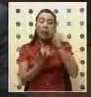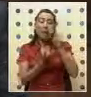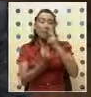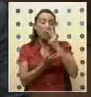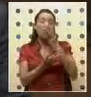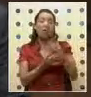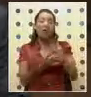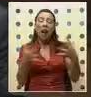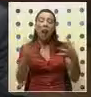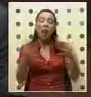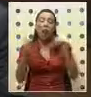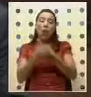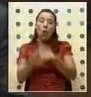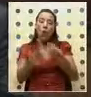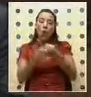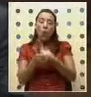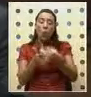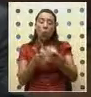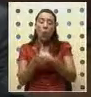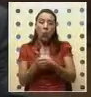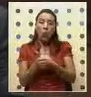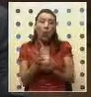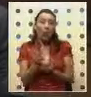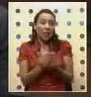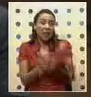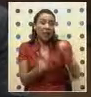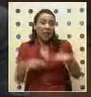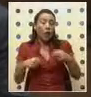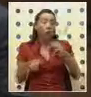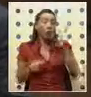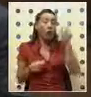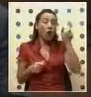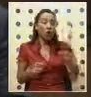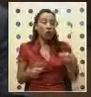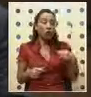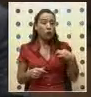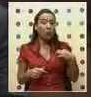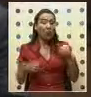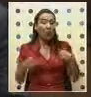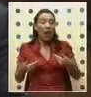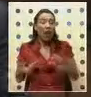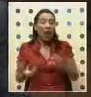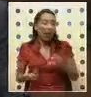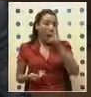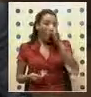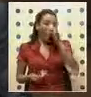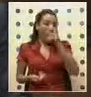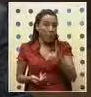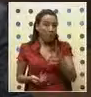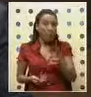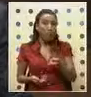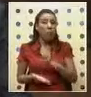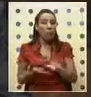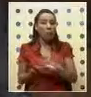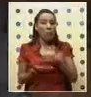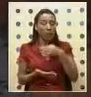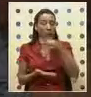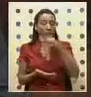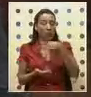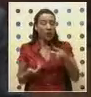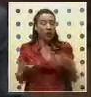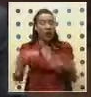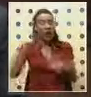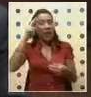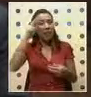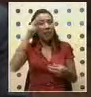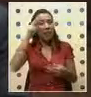amplia lucha, que desde su temprana juventud vivió este ciudadano del mundo que hoy homenajeamos. Decir, por ejemplo, que aunque hoy es